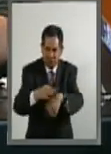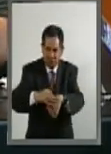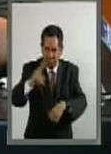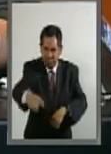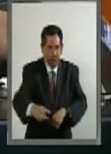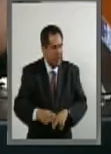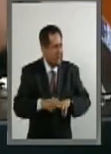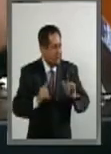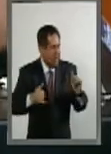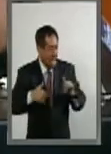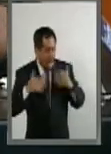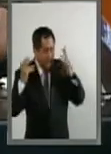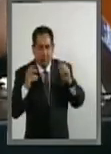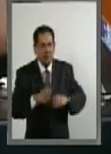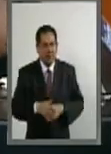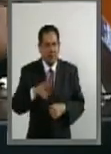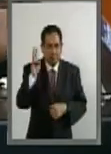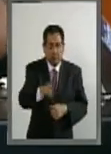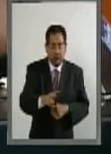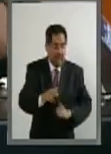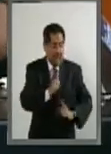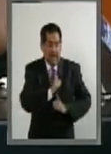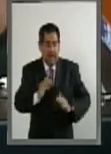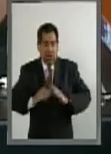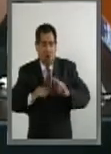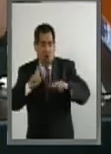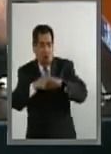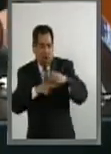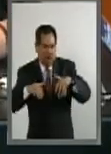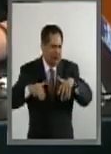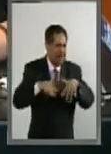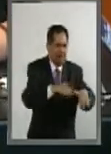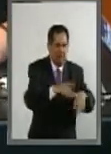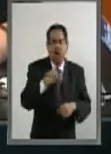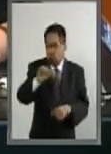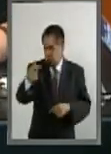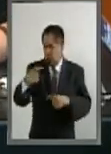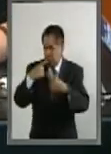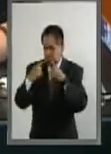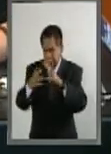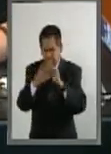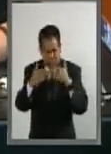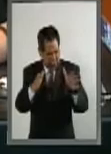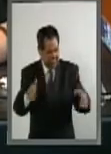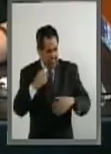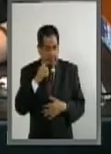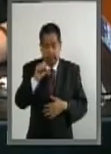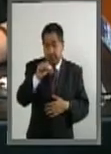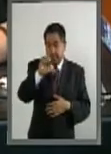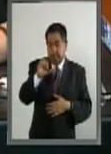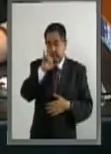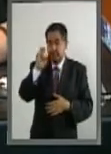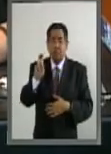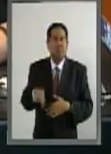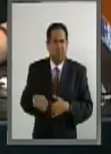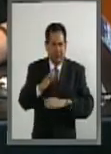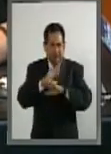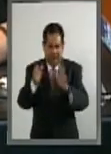esconder. Cuando el ejército tenía que salir, y esa es otra discusión que podemos dar. La Suprema Corte de Justicia ha